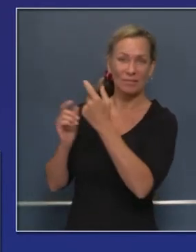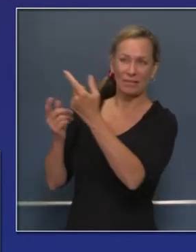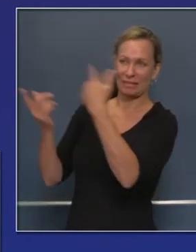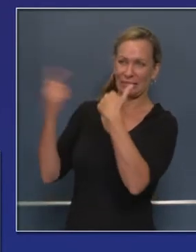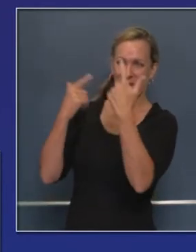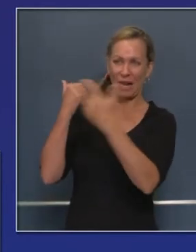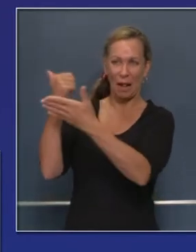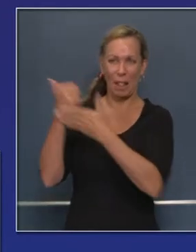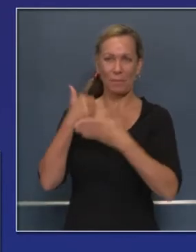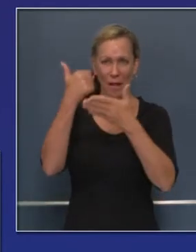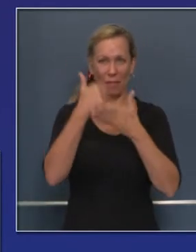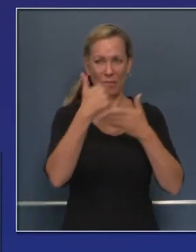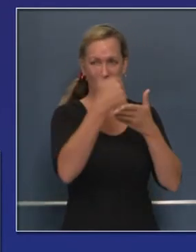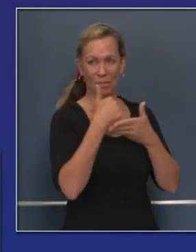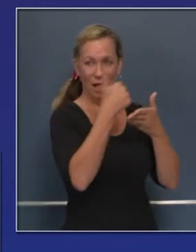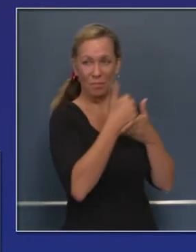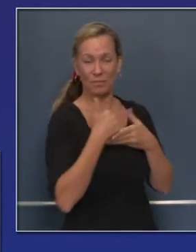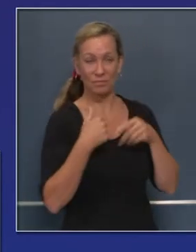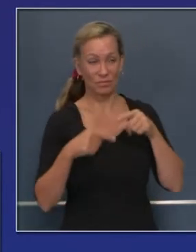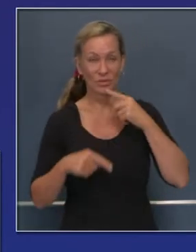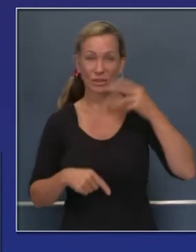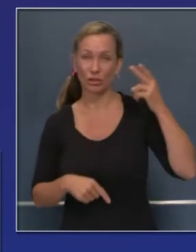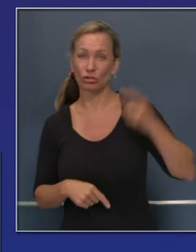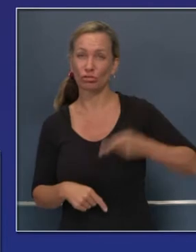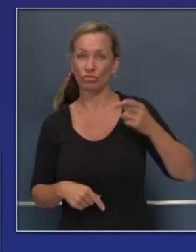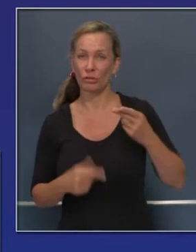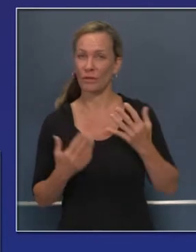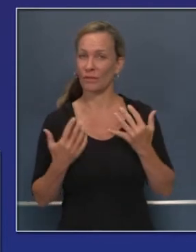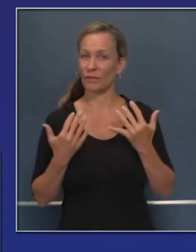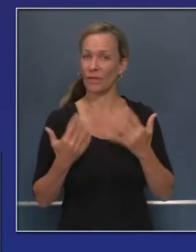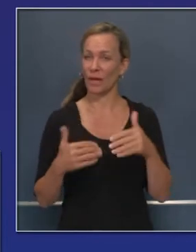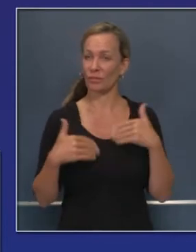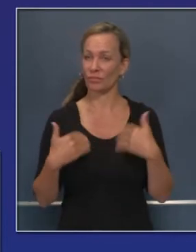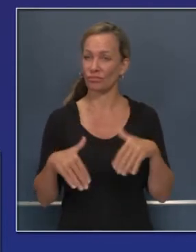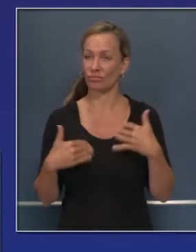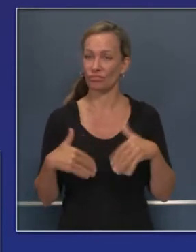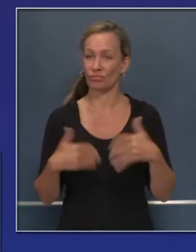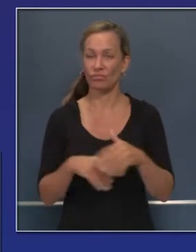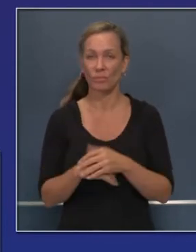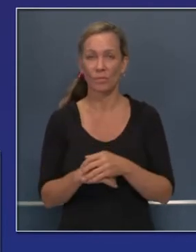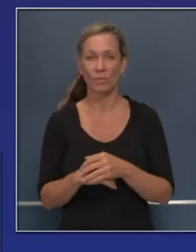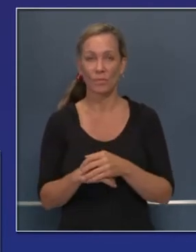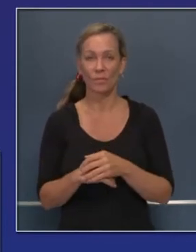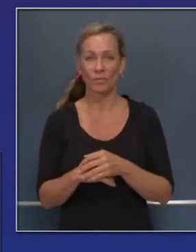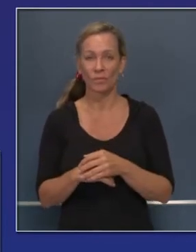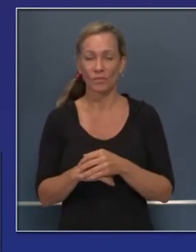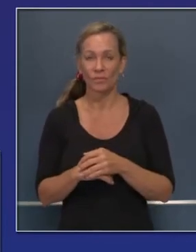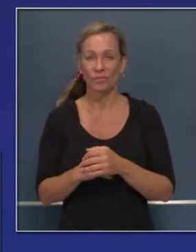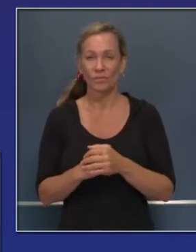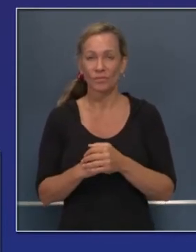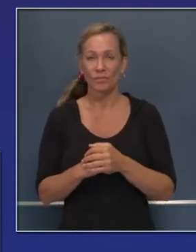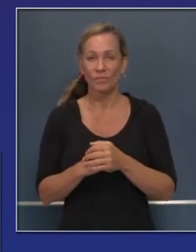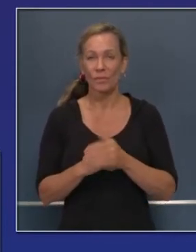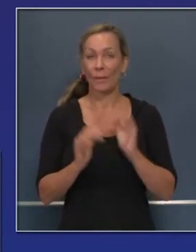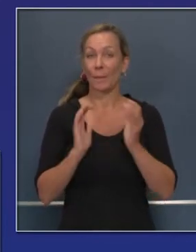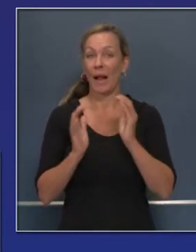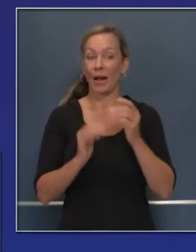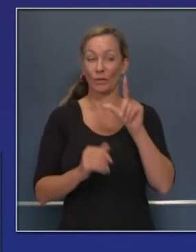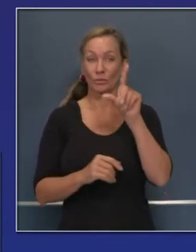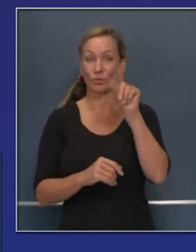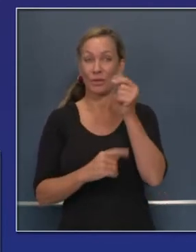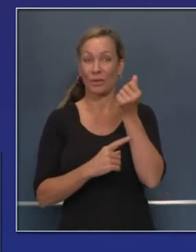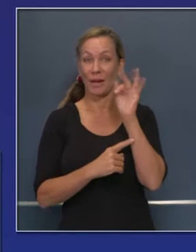incendios históricos. Como perspectiva, cuando dije históricos, lo dije con intención. Consideren el año pasado.